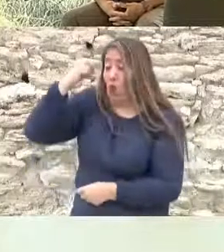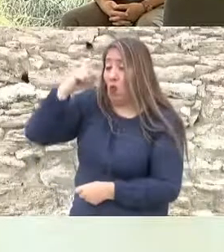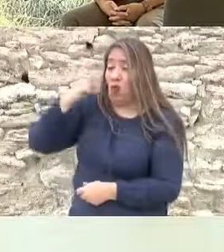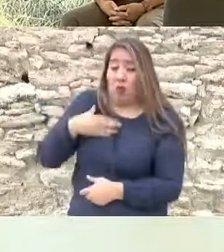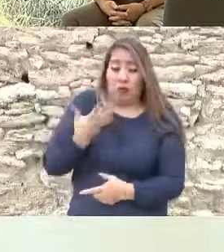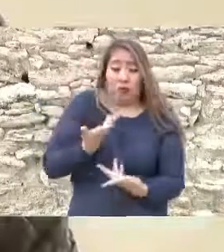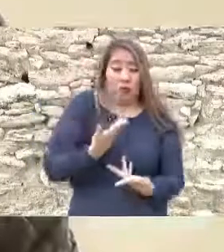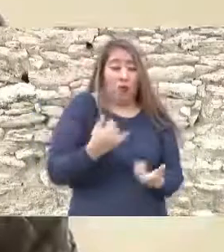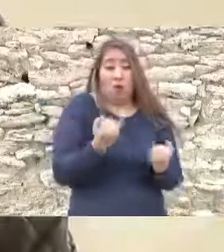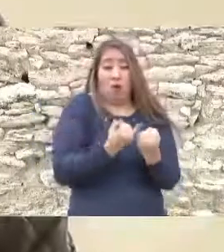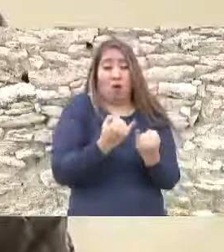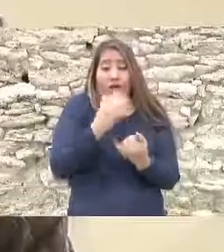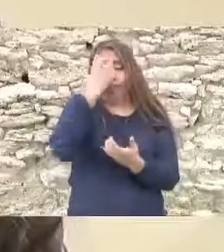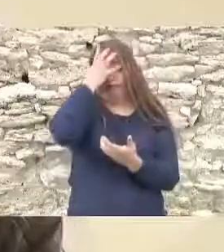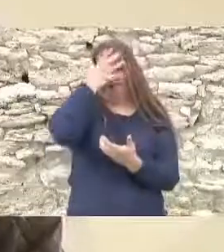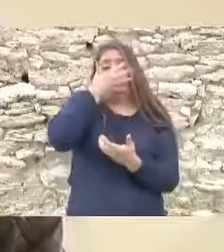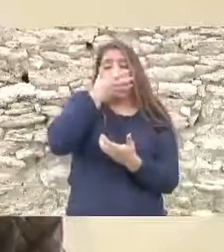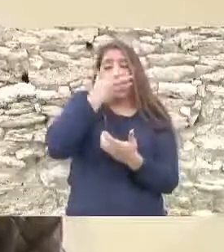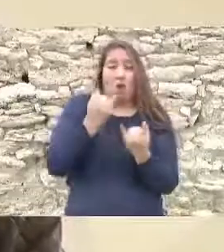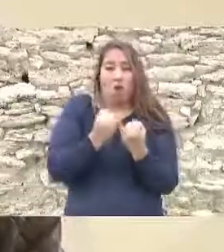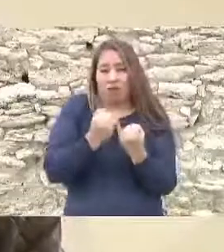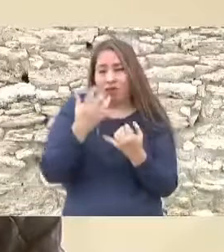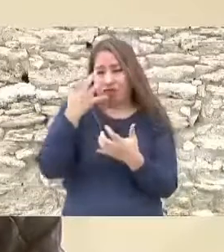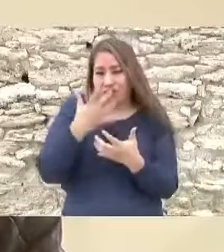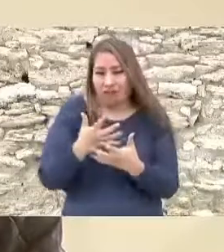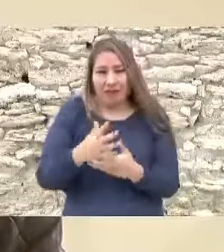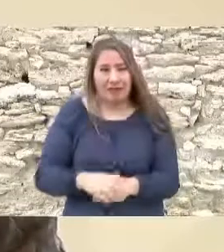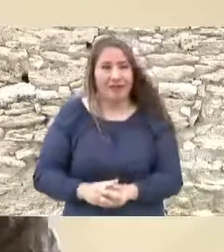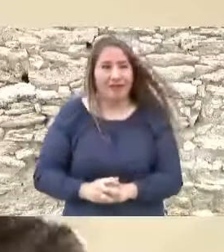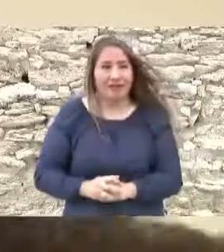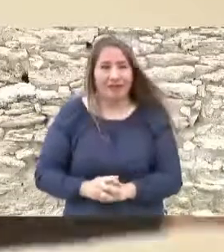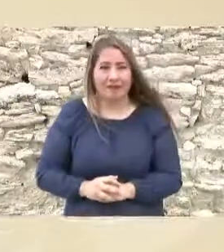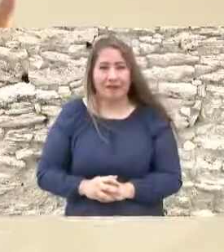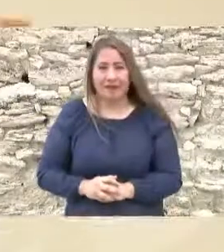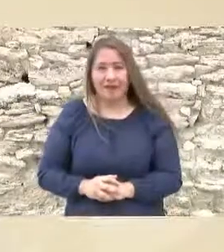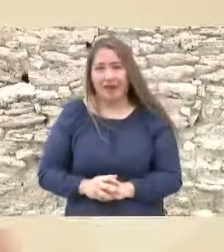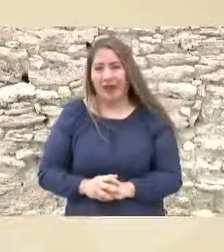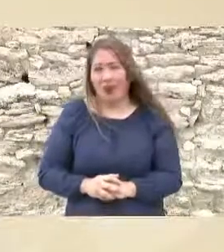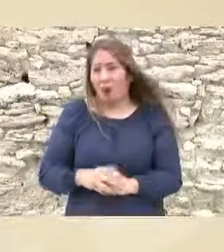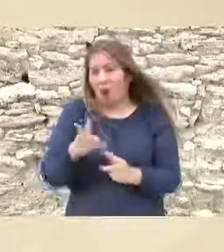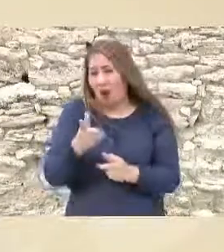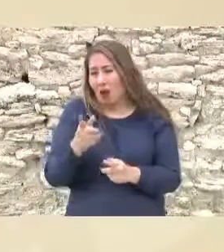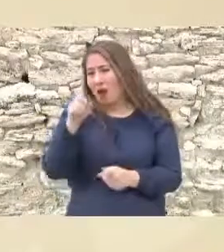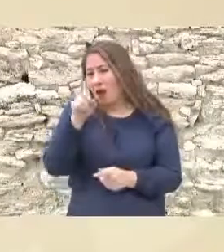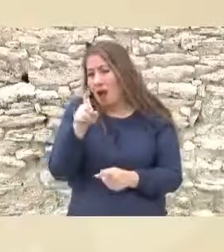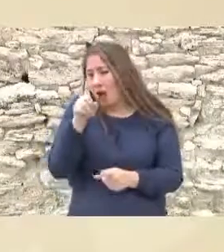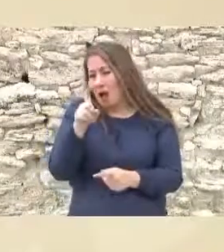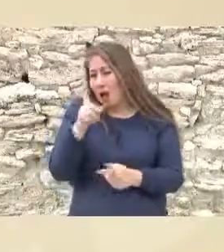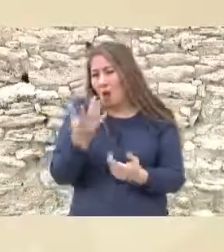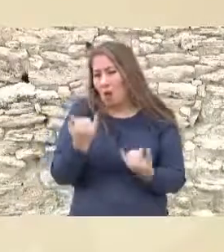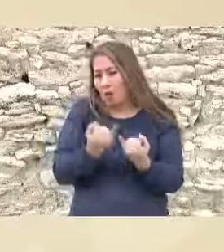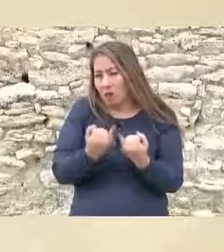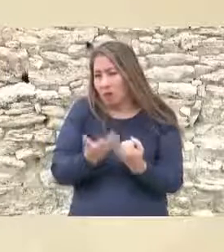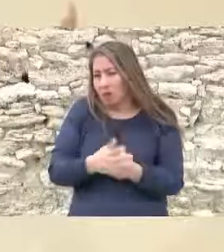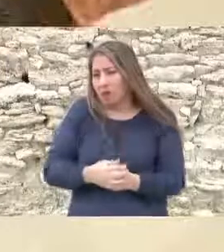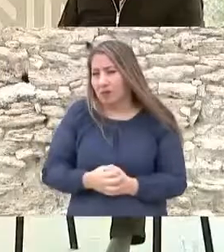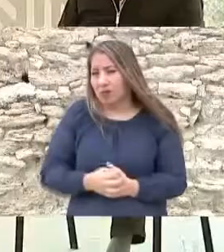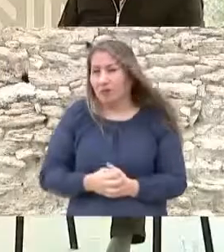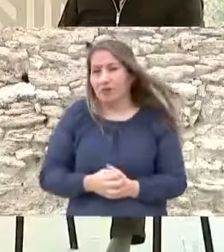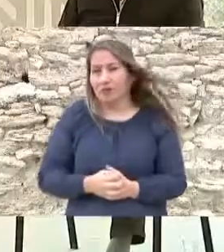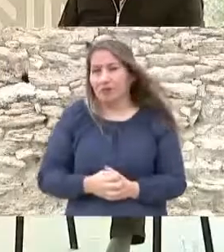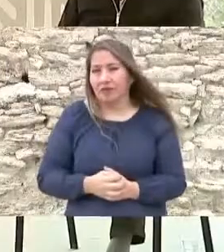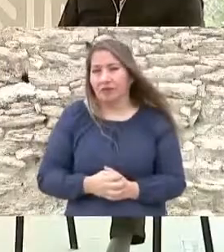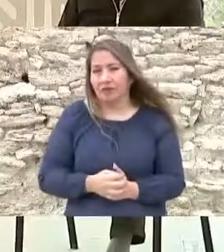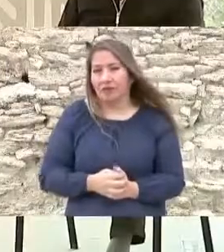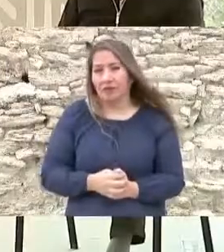secuestrado del gobierno en el caso del manejo del agua este